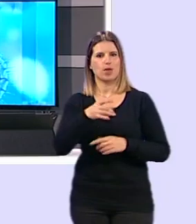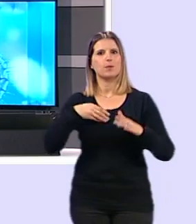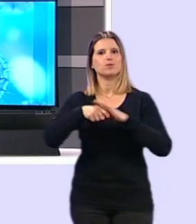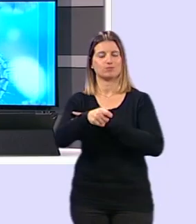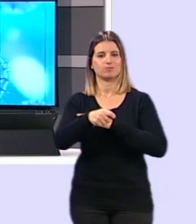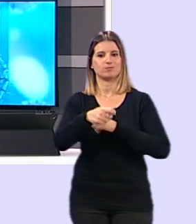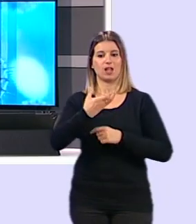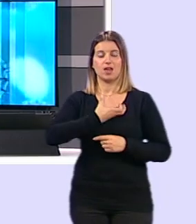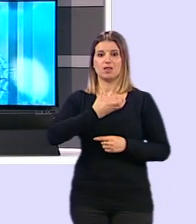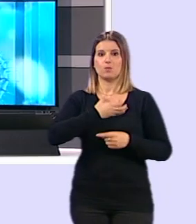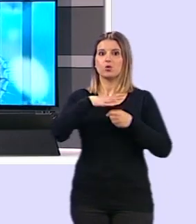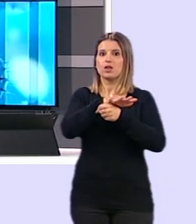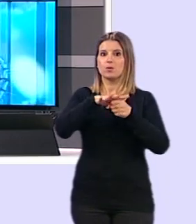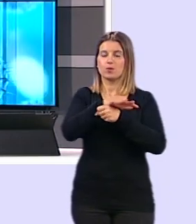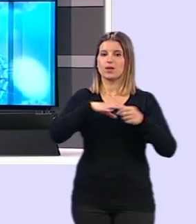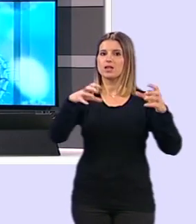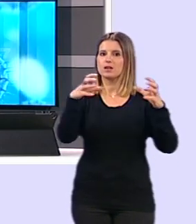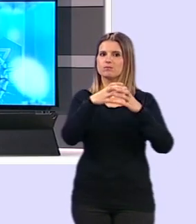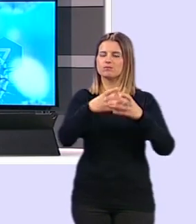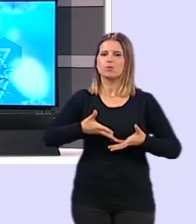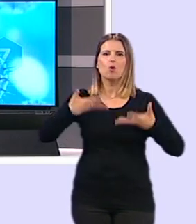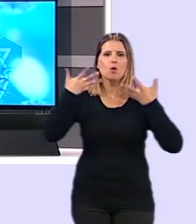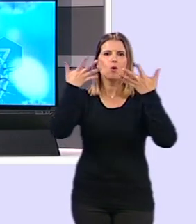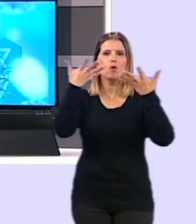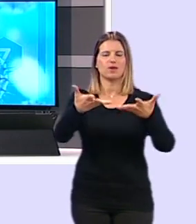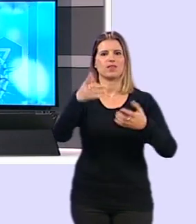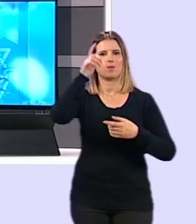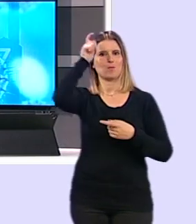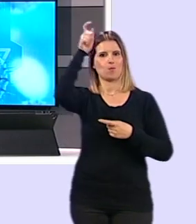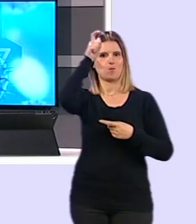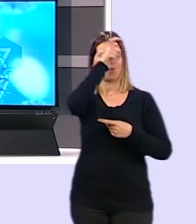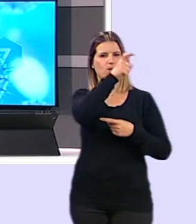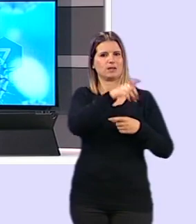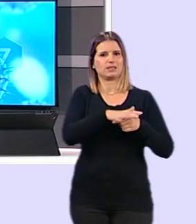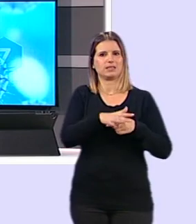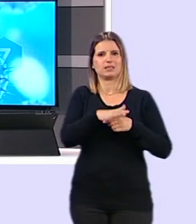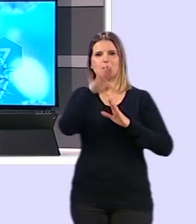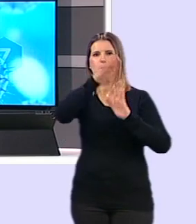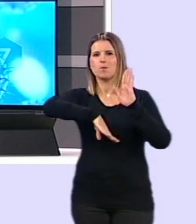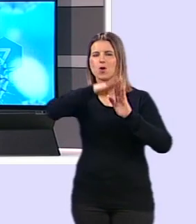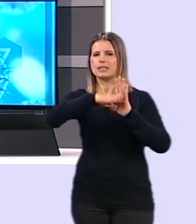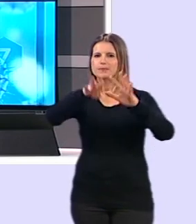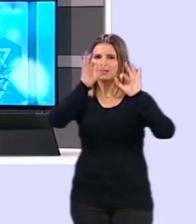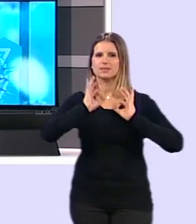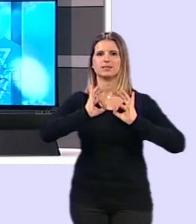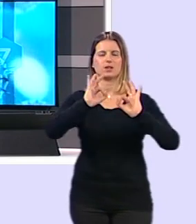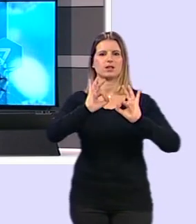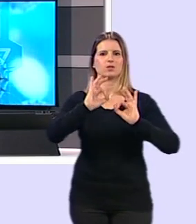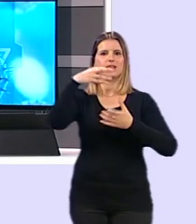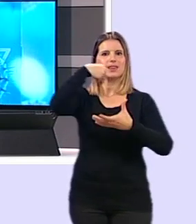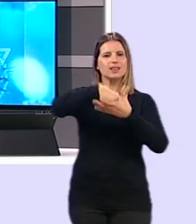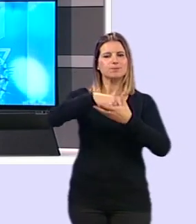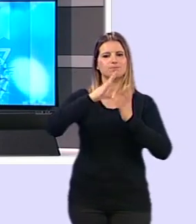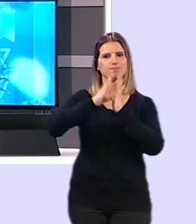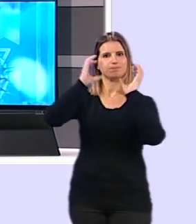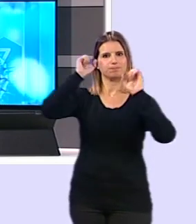La Diputación Provincial de Granada ha puesto a disposición de municipios de la provincia un programa con carácter excepcional que se enmarca en los